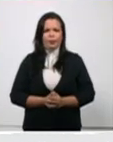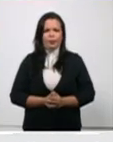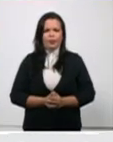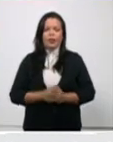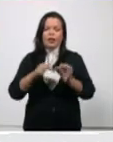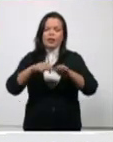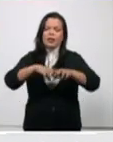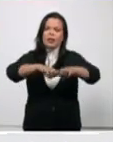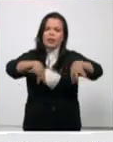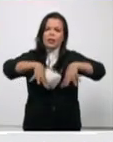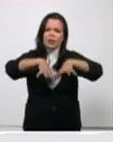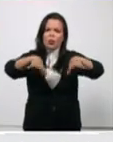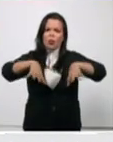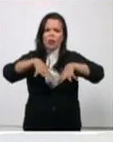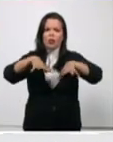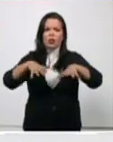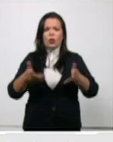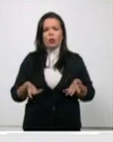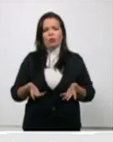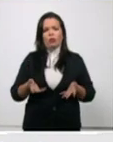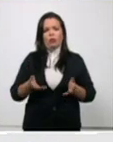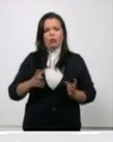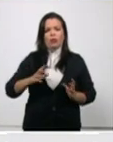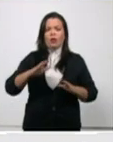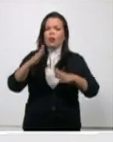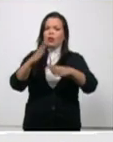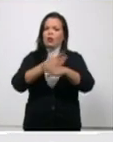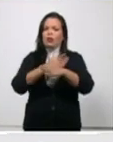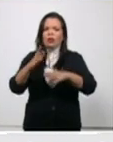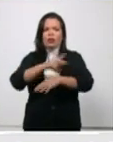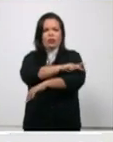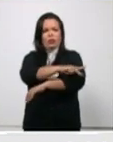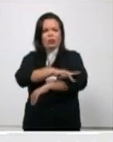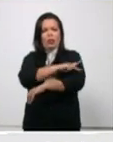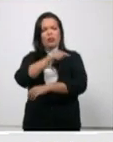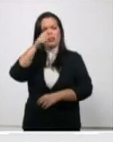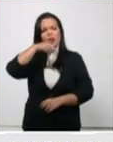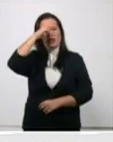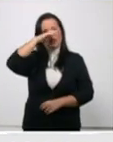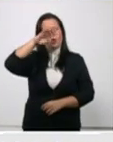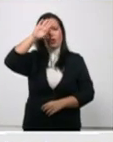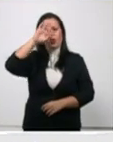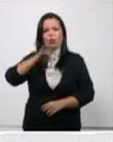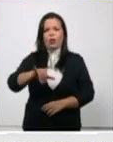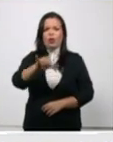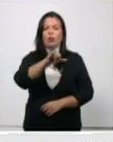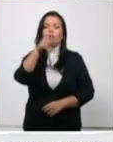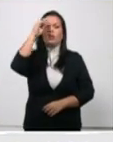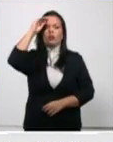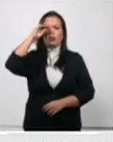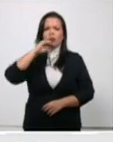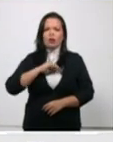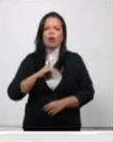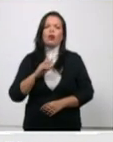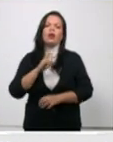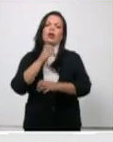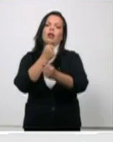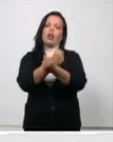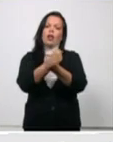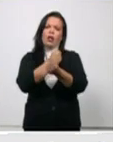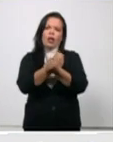mundo Gisela y todas las personas que siguen la información muy riesgosa no podemos